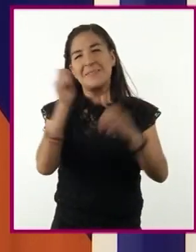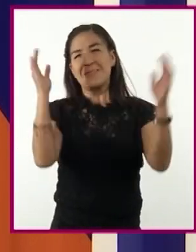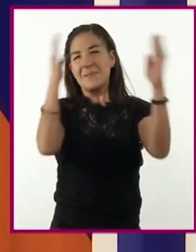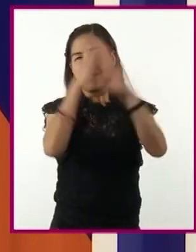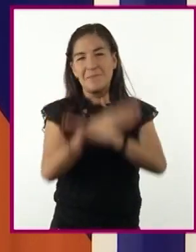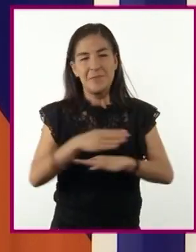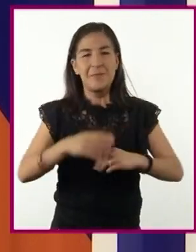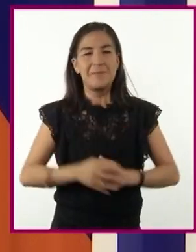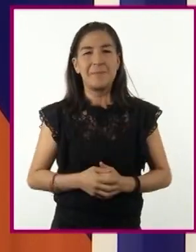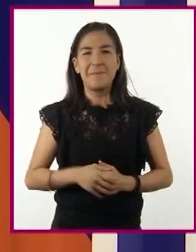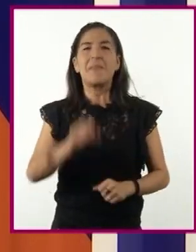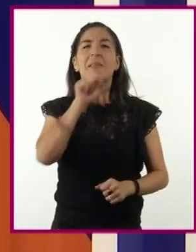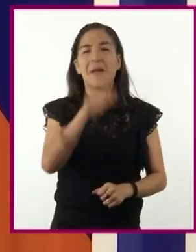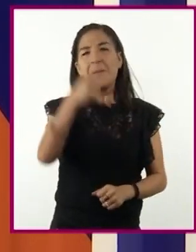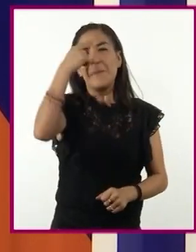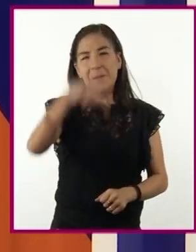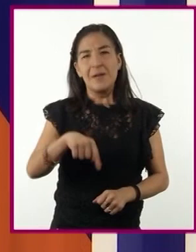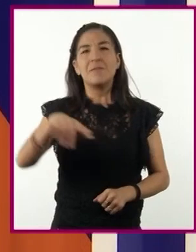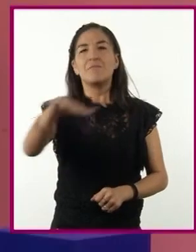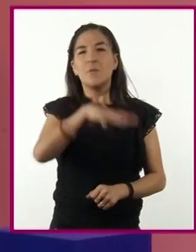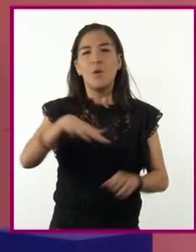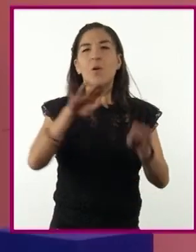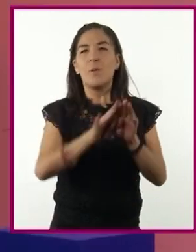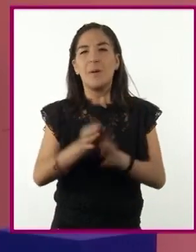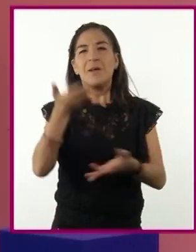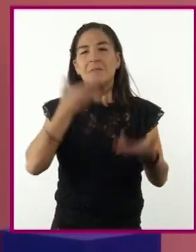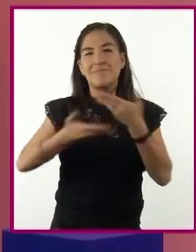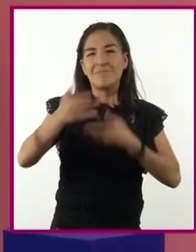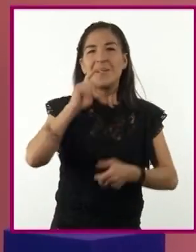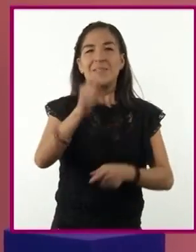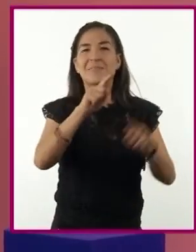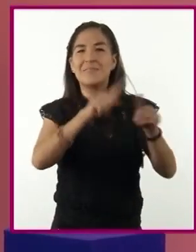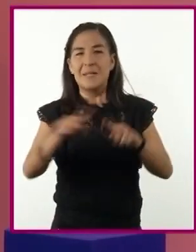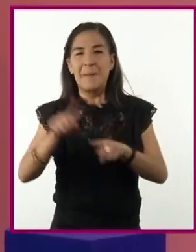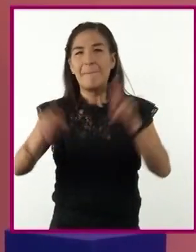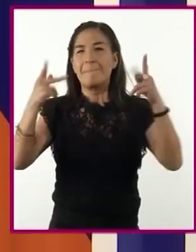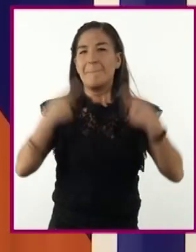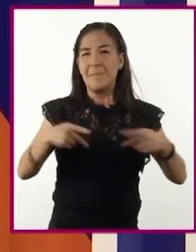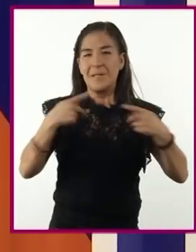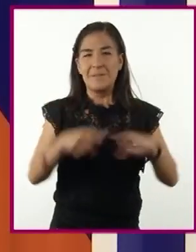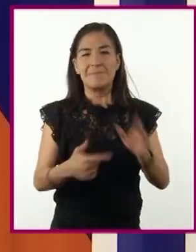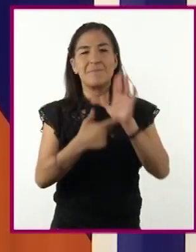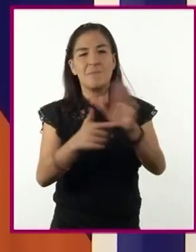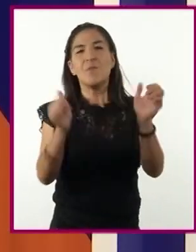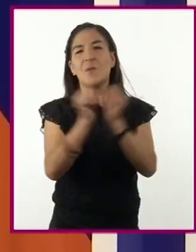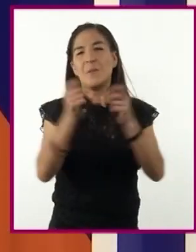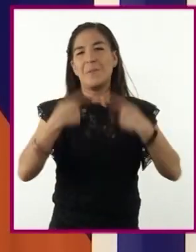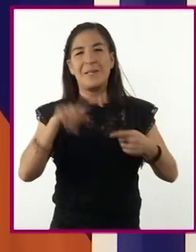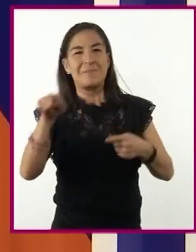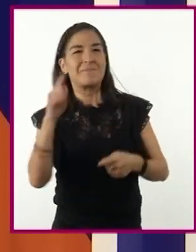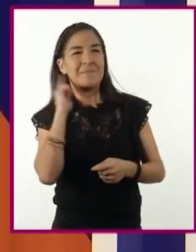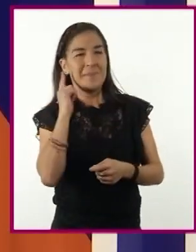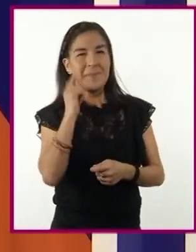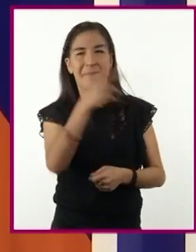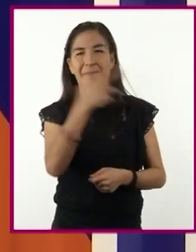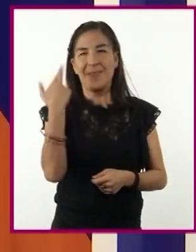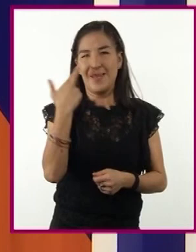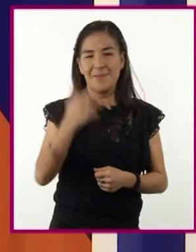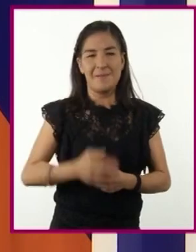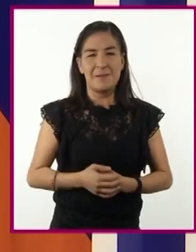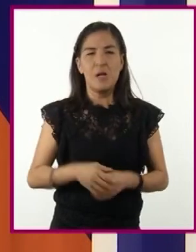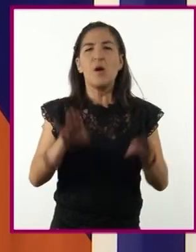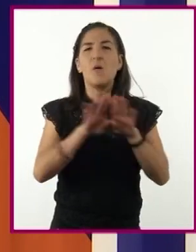en algunos casos, una vía para la interacción de diferentes personajes con los radioescuchas. La información y el